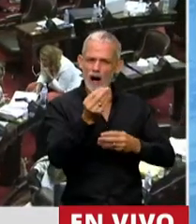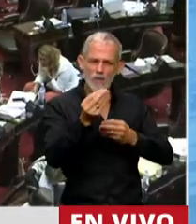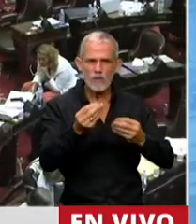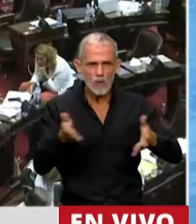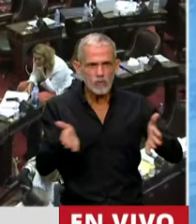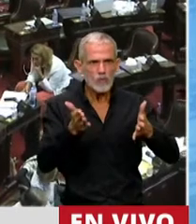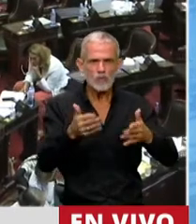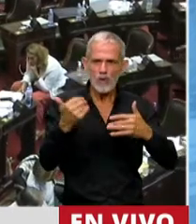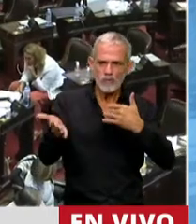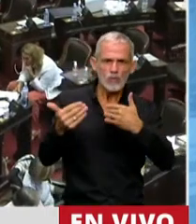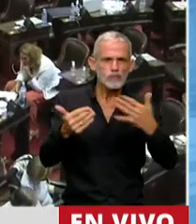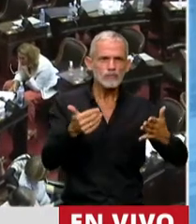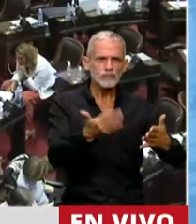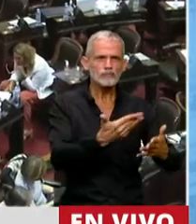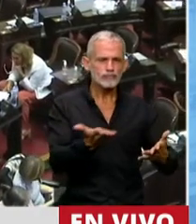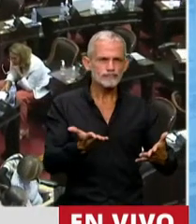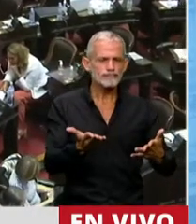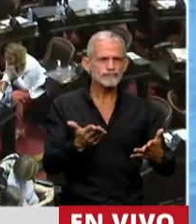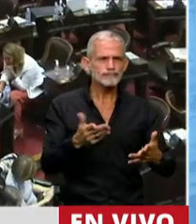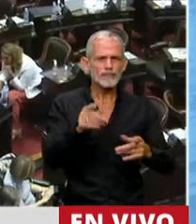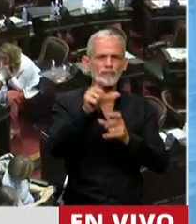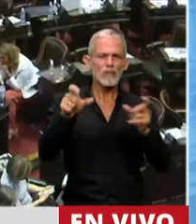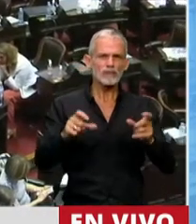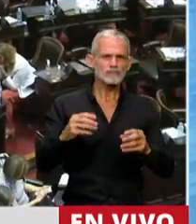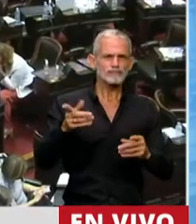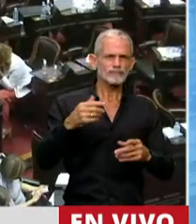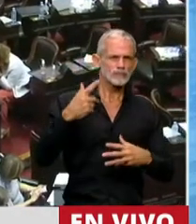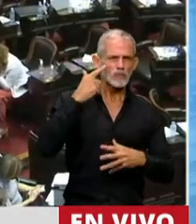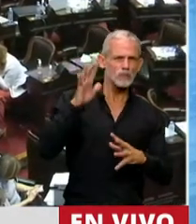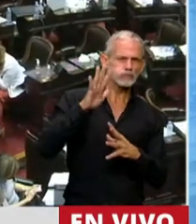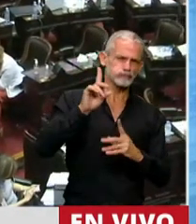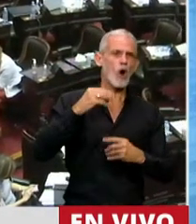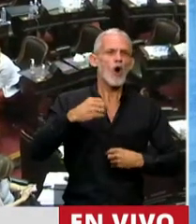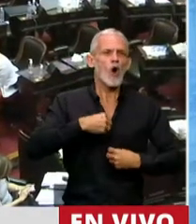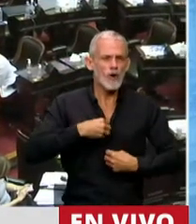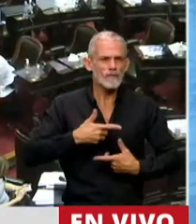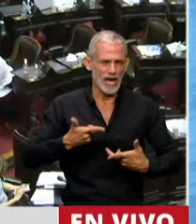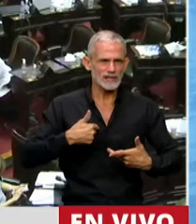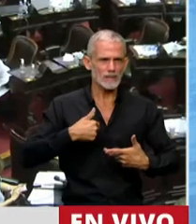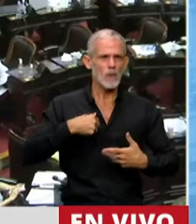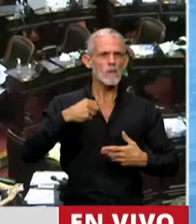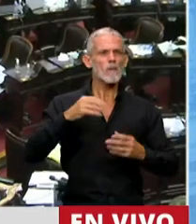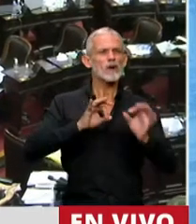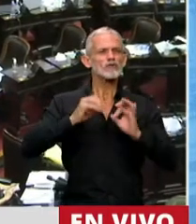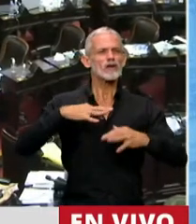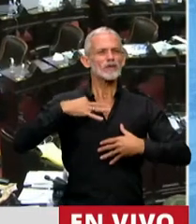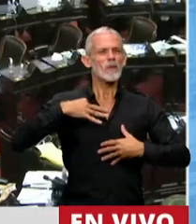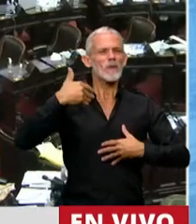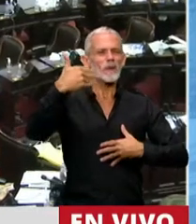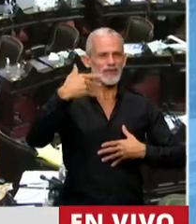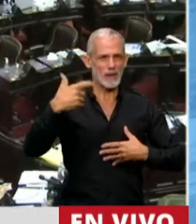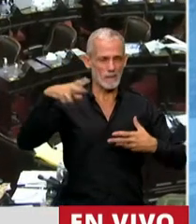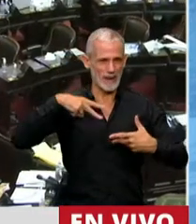incentivos para darle nuevamente confianza a la ciudadanía y respaldando en sus proyectos personales. Este